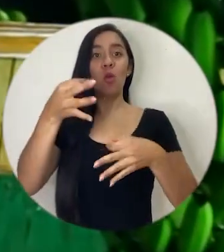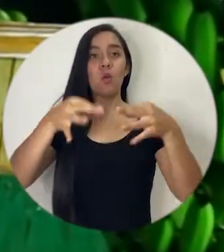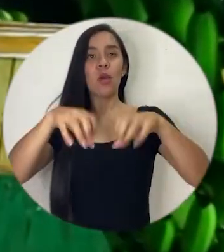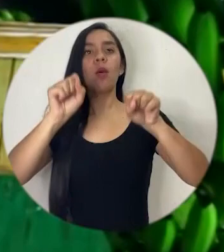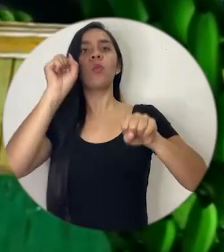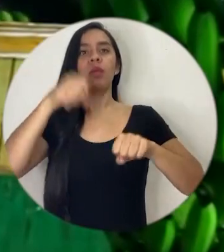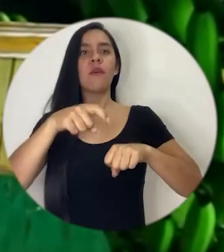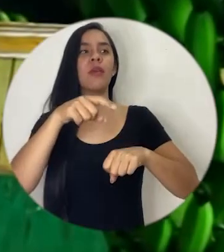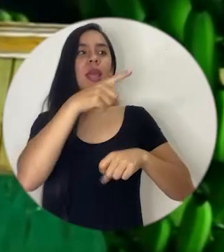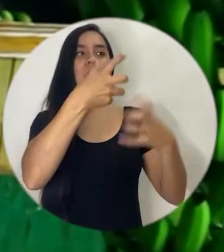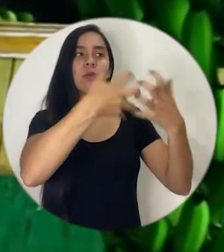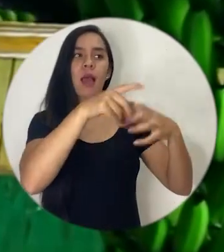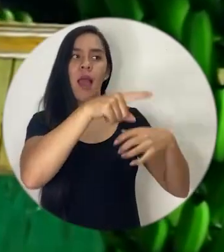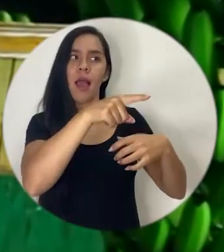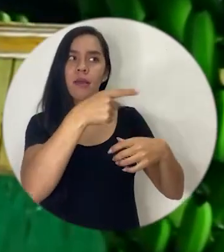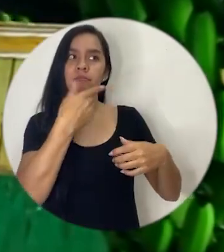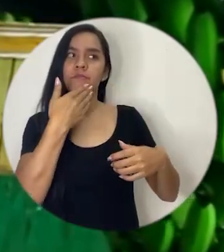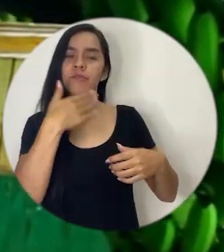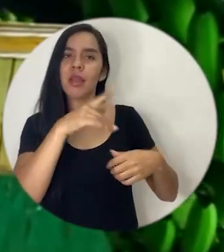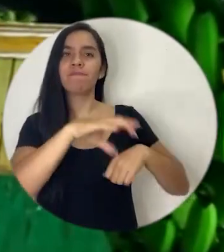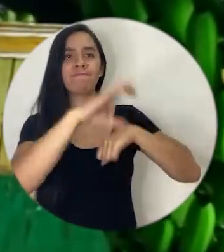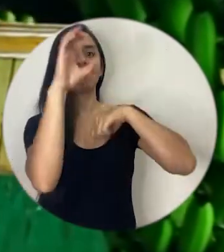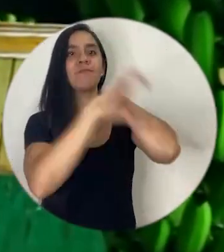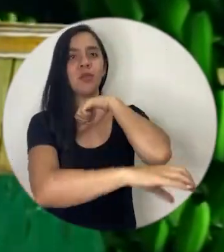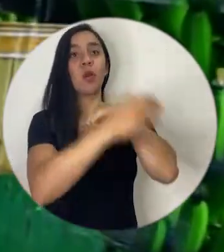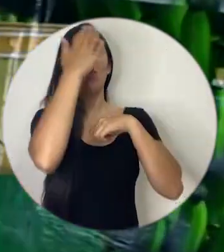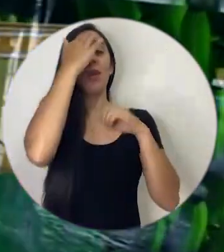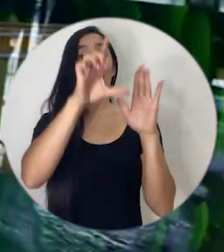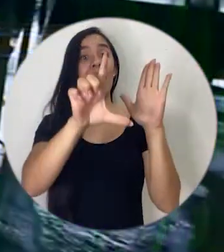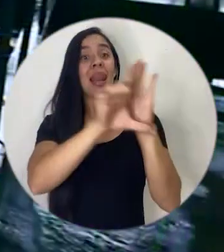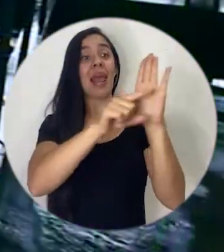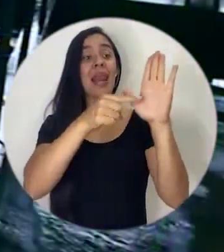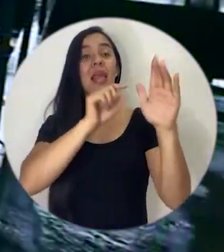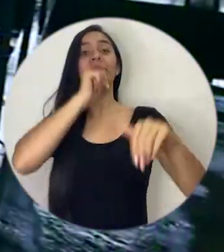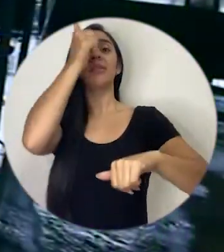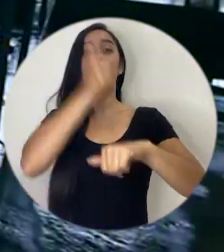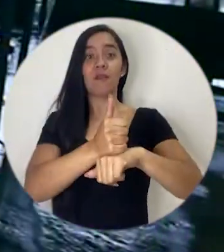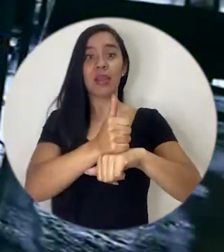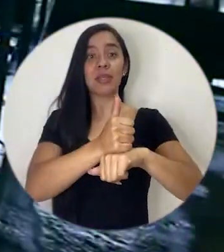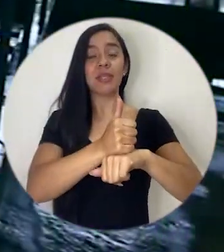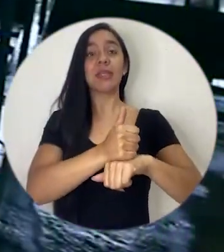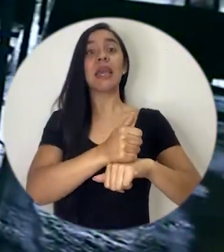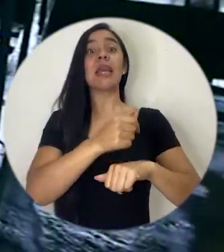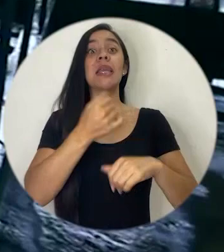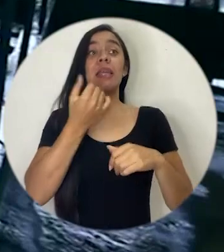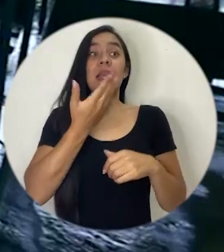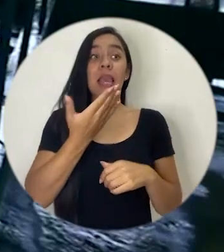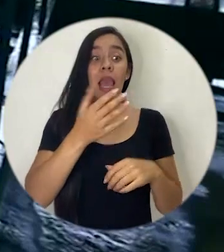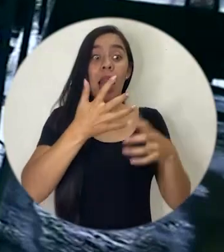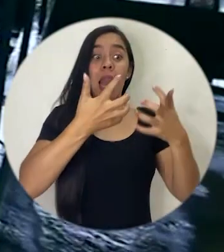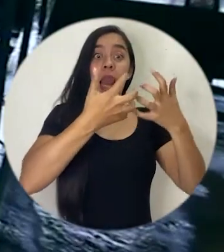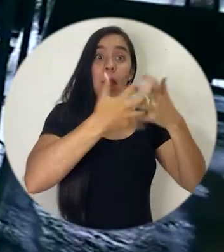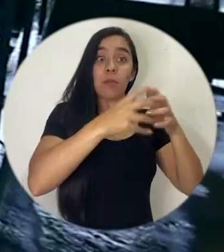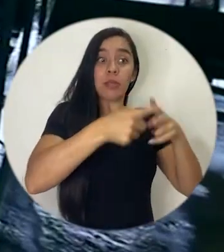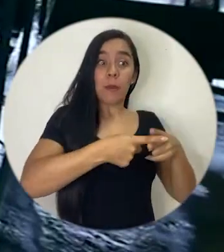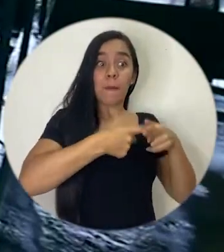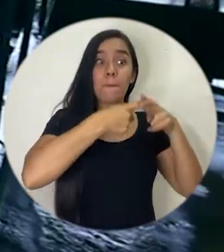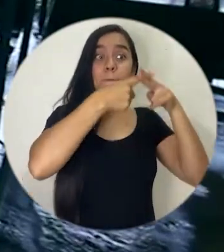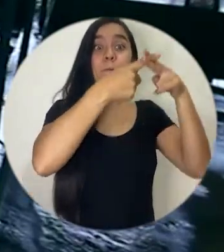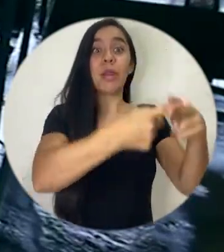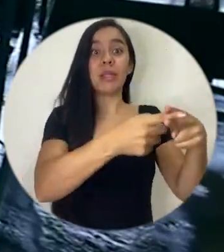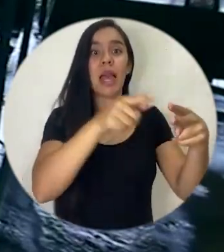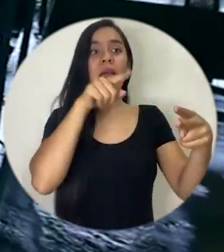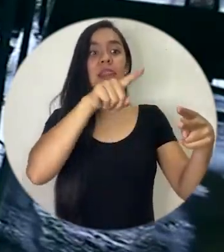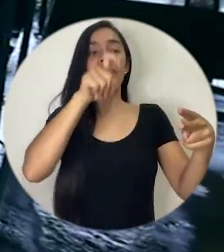porque la misma ley establece que quien presta dinero tiene que velar porque quien lo recibe tenga capacidad